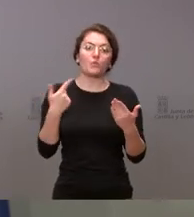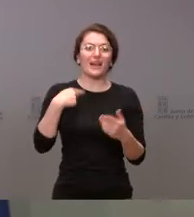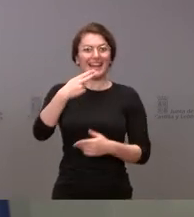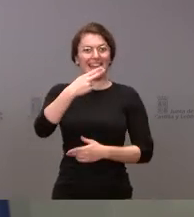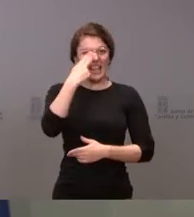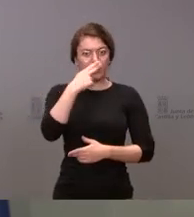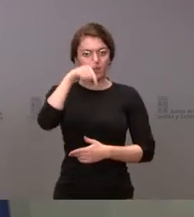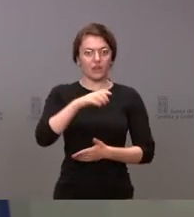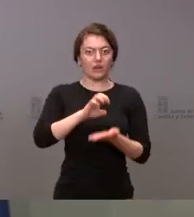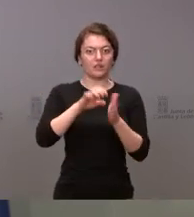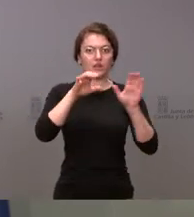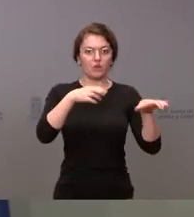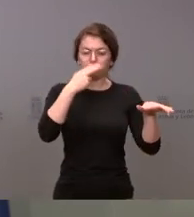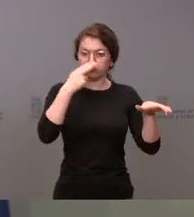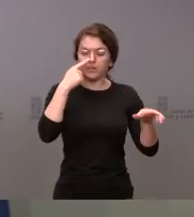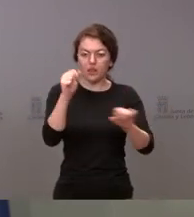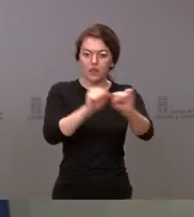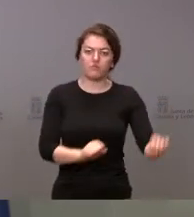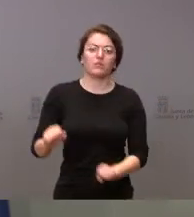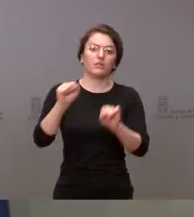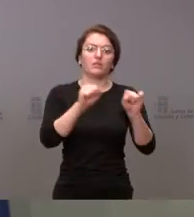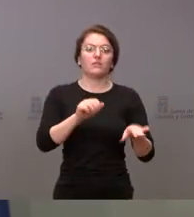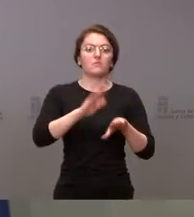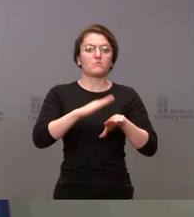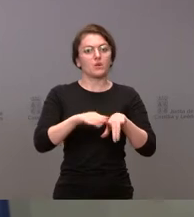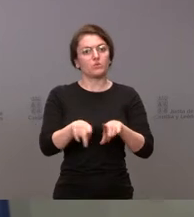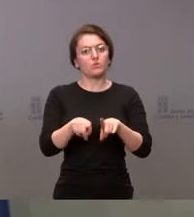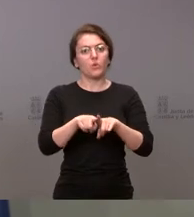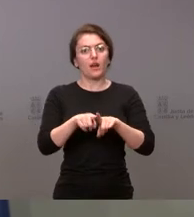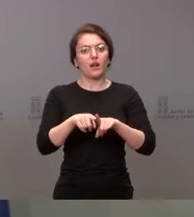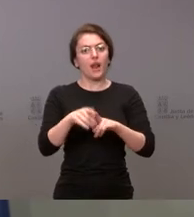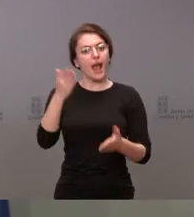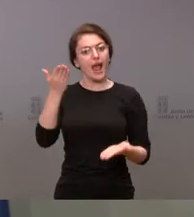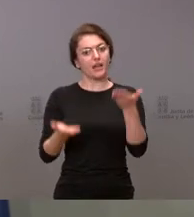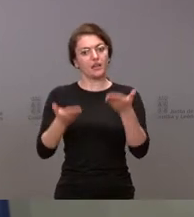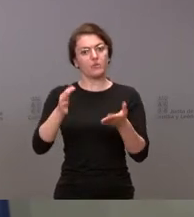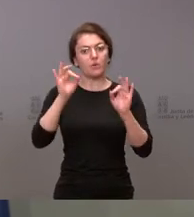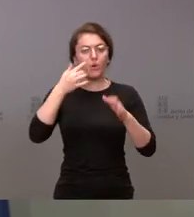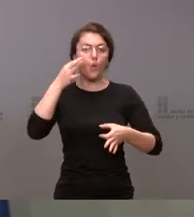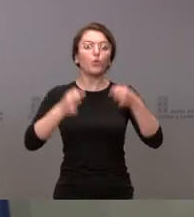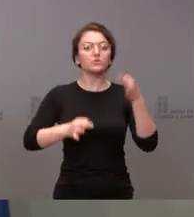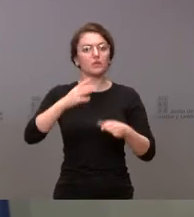y exigir que este punto de equilibrio y justicia hacia nuestra comunidad se lleve a cabo.